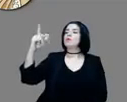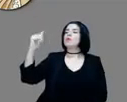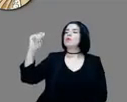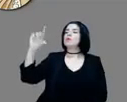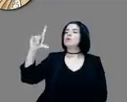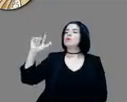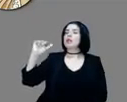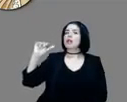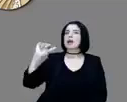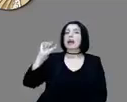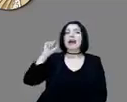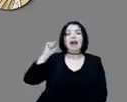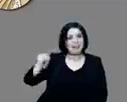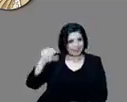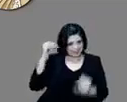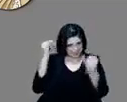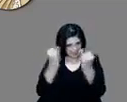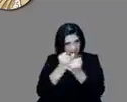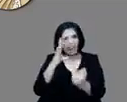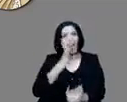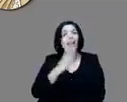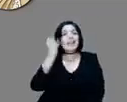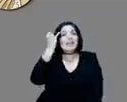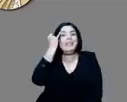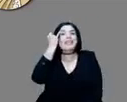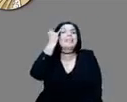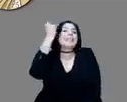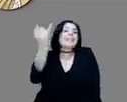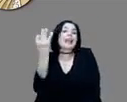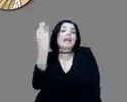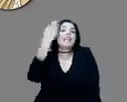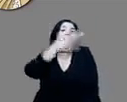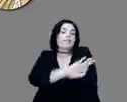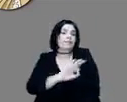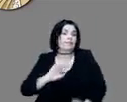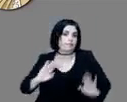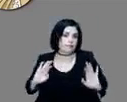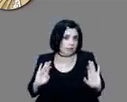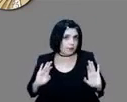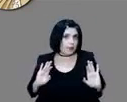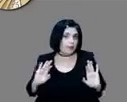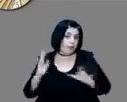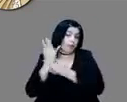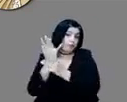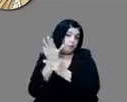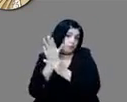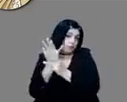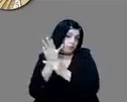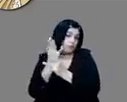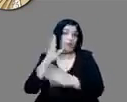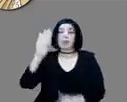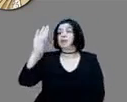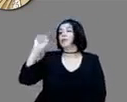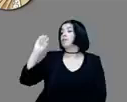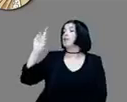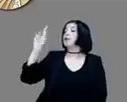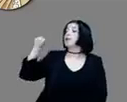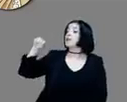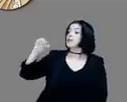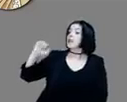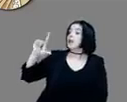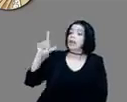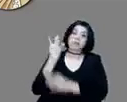especie de mito. Se dice que allí, según Bernal Díaz, derrama unas lágrimas al